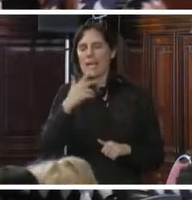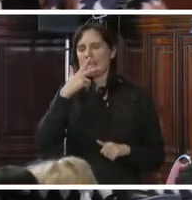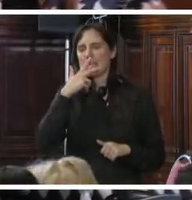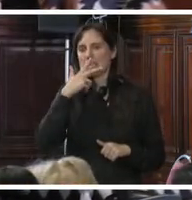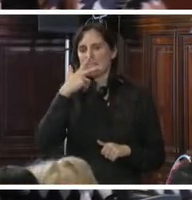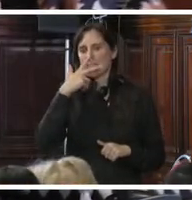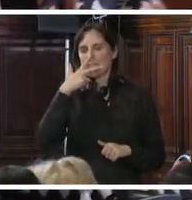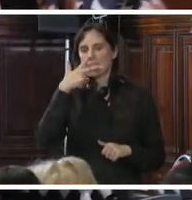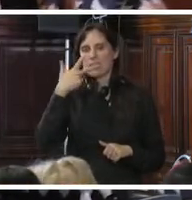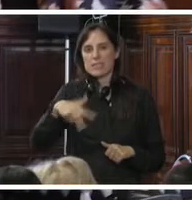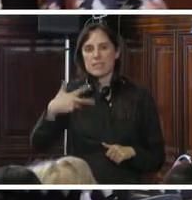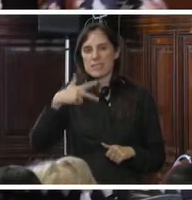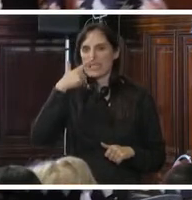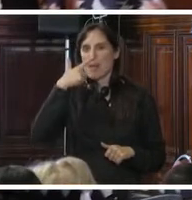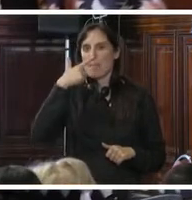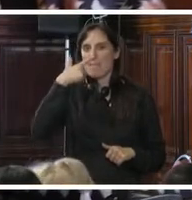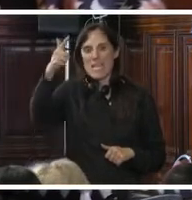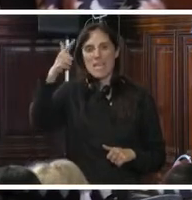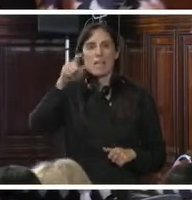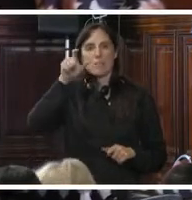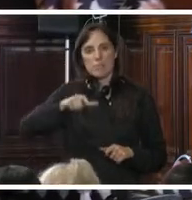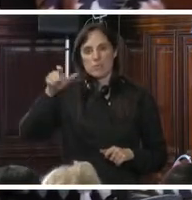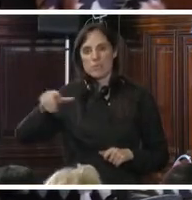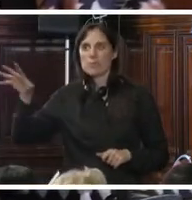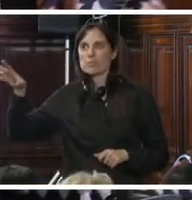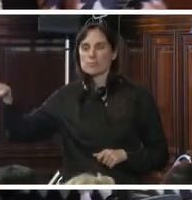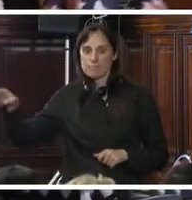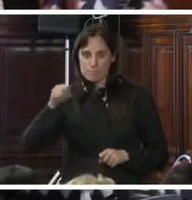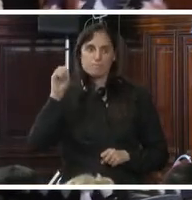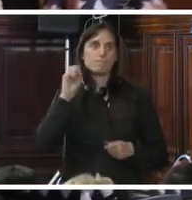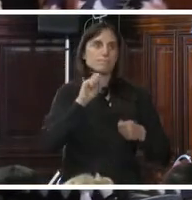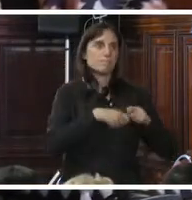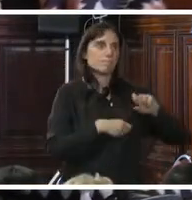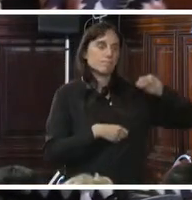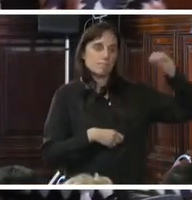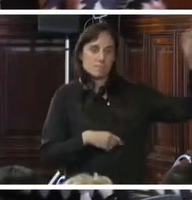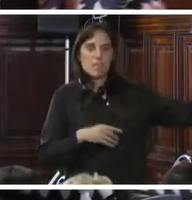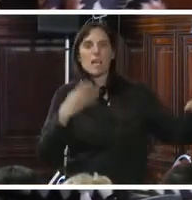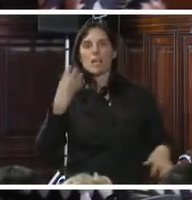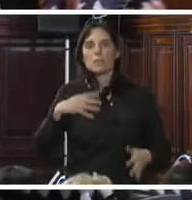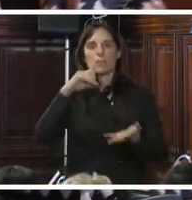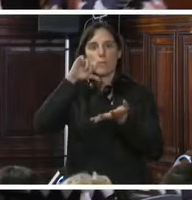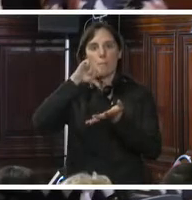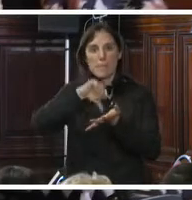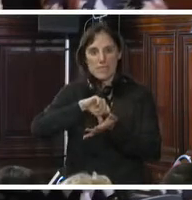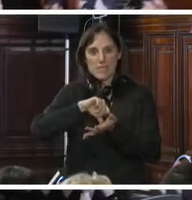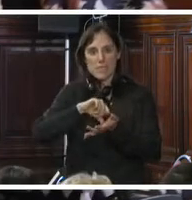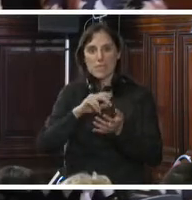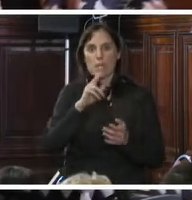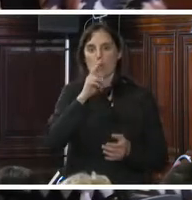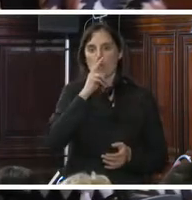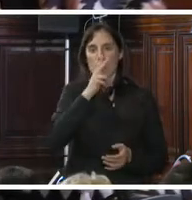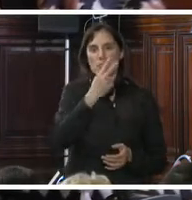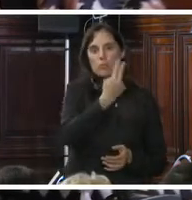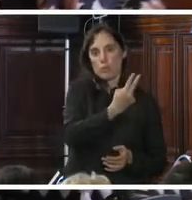.166 víctimas de trata de personas registradas en 14 países de la región entre 2002